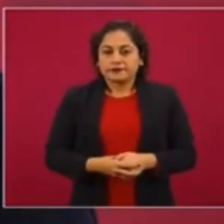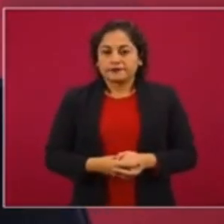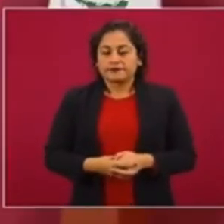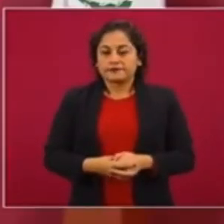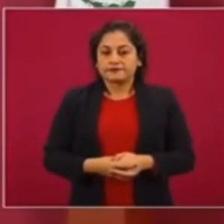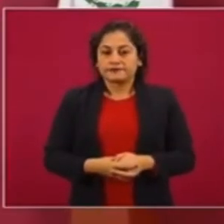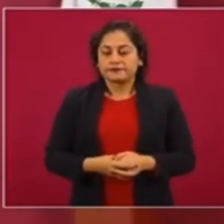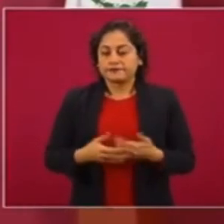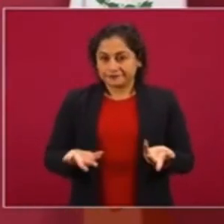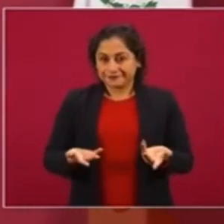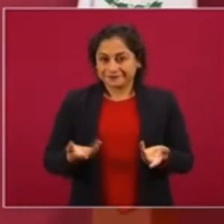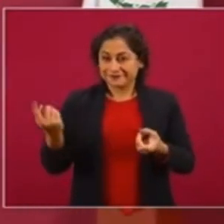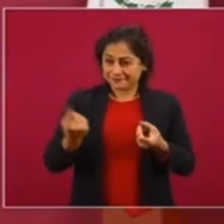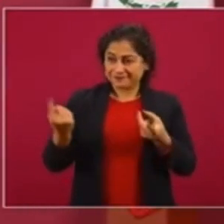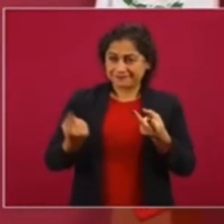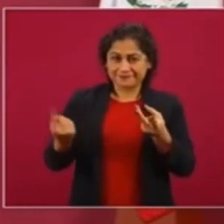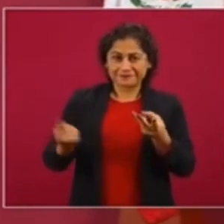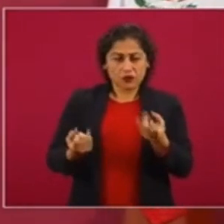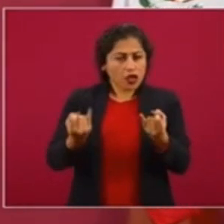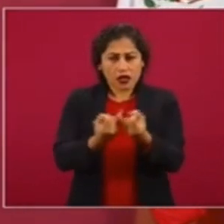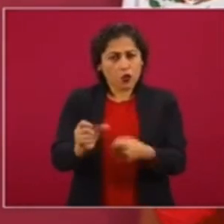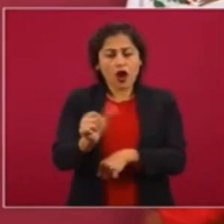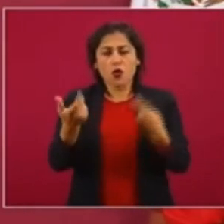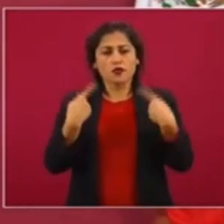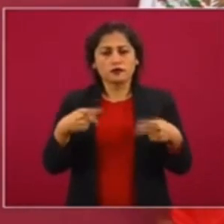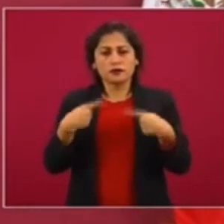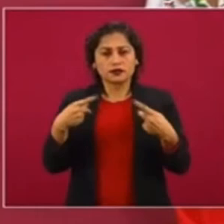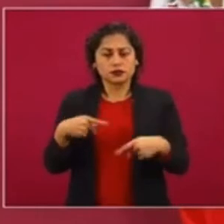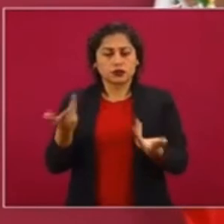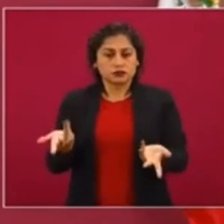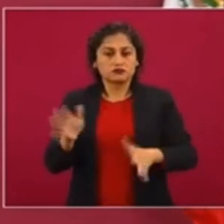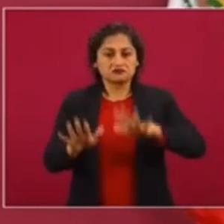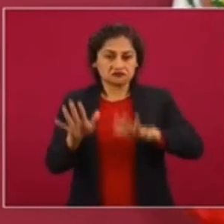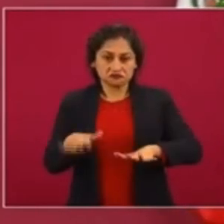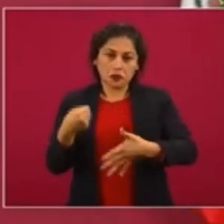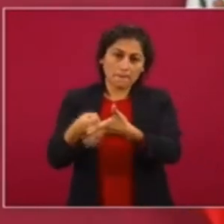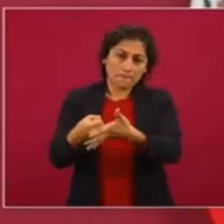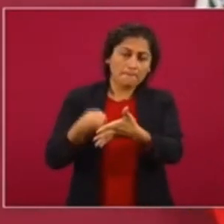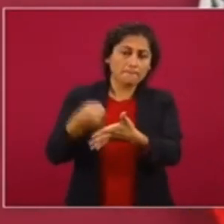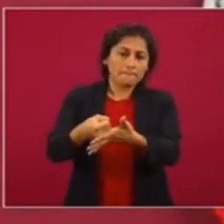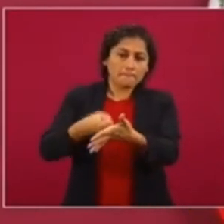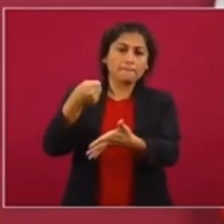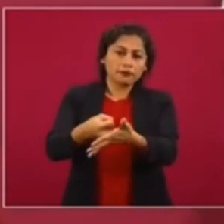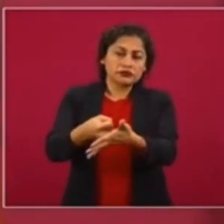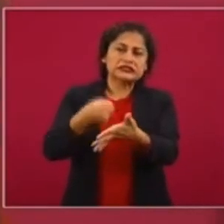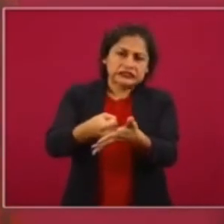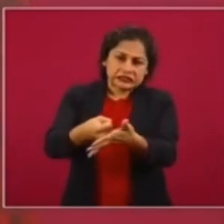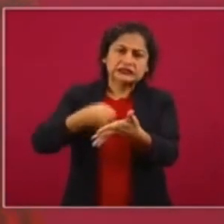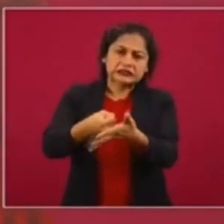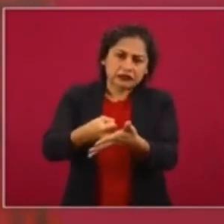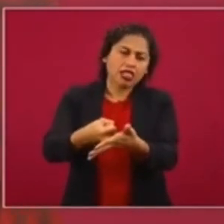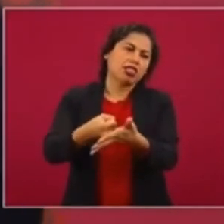Entonces, también, gente que lucha de manera consecuente, pero se cansa,